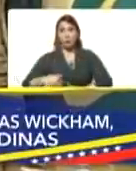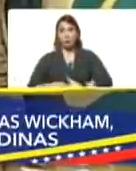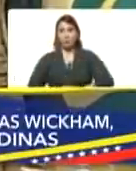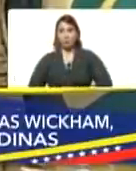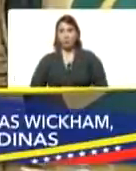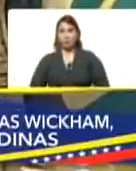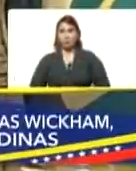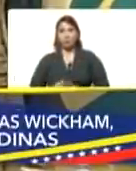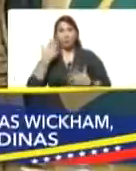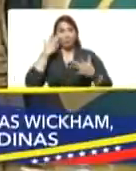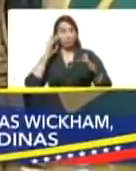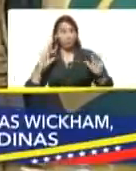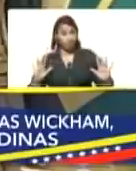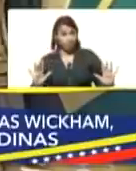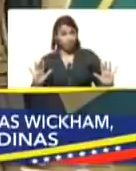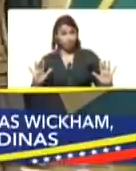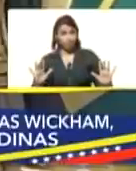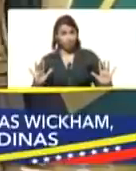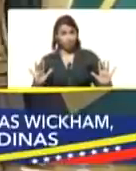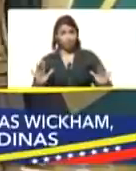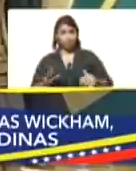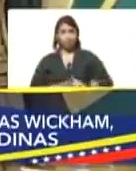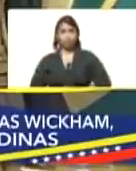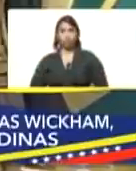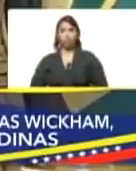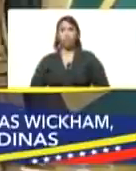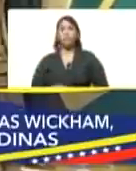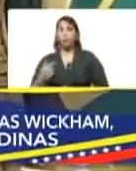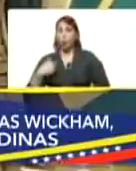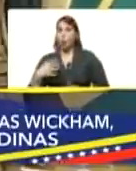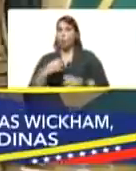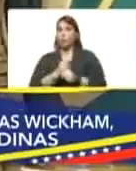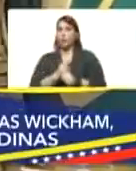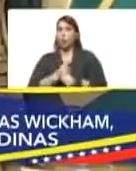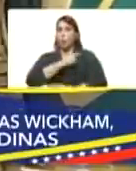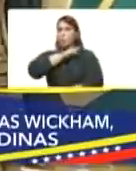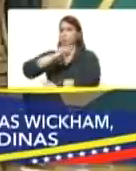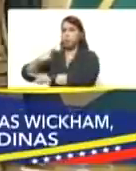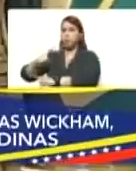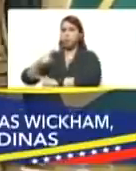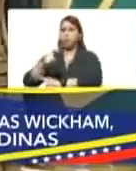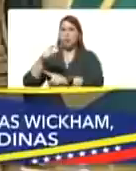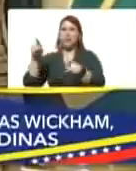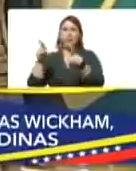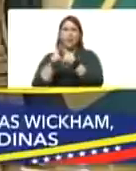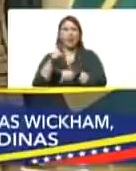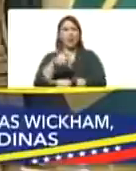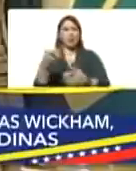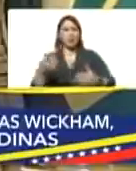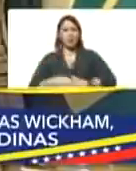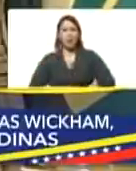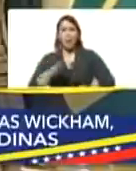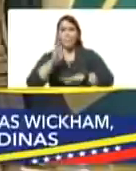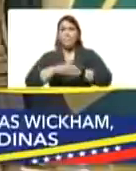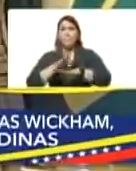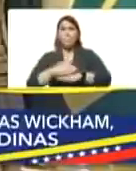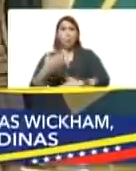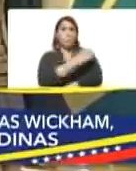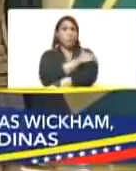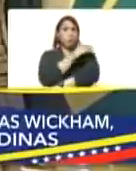Me parece creíble una denuncia como esta, porque la derecha